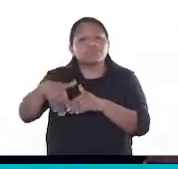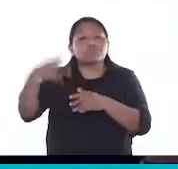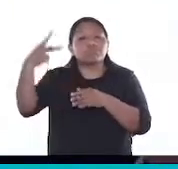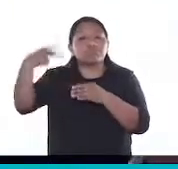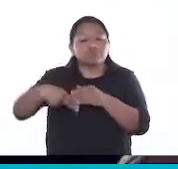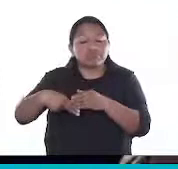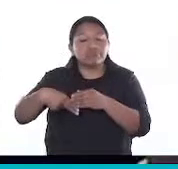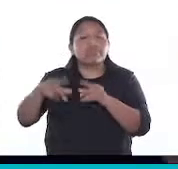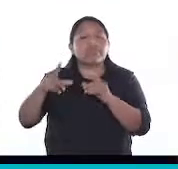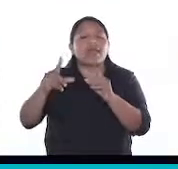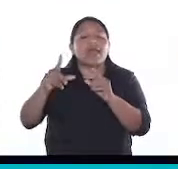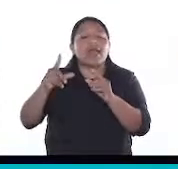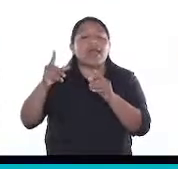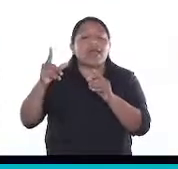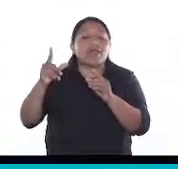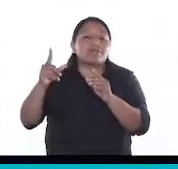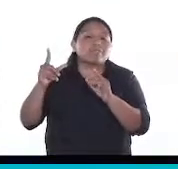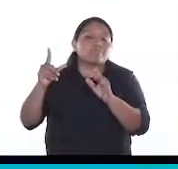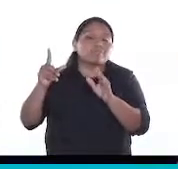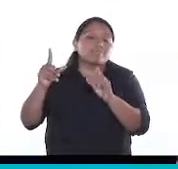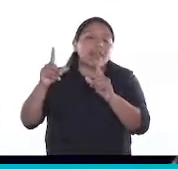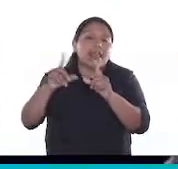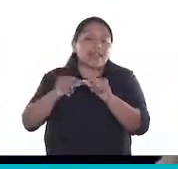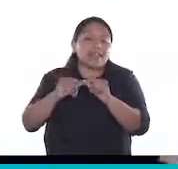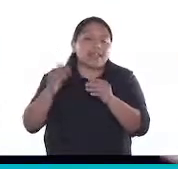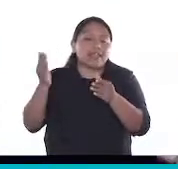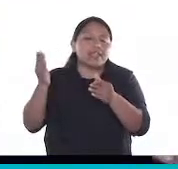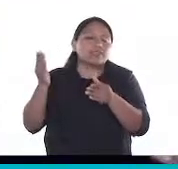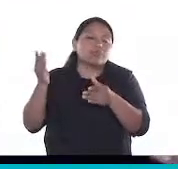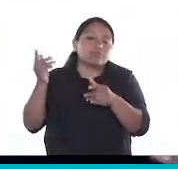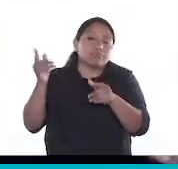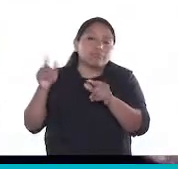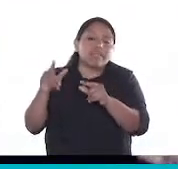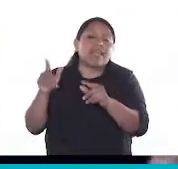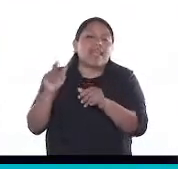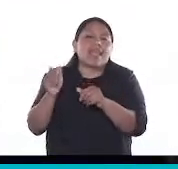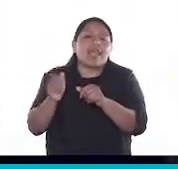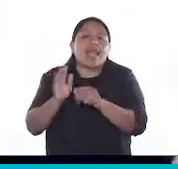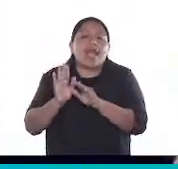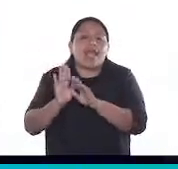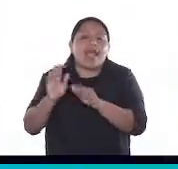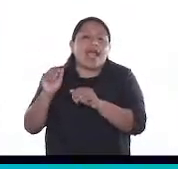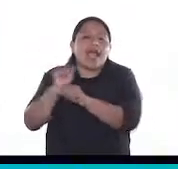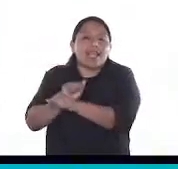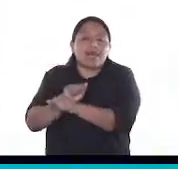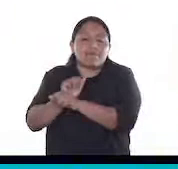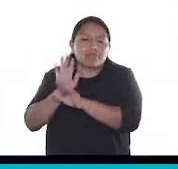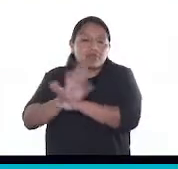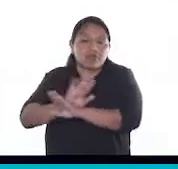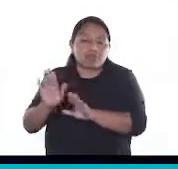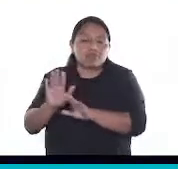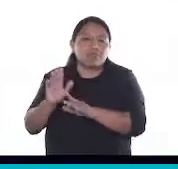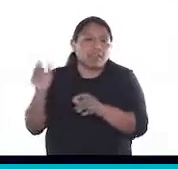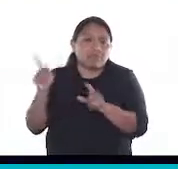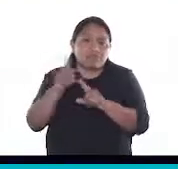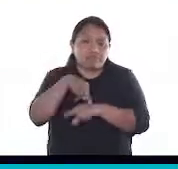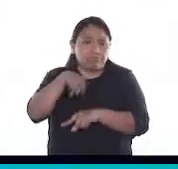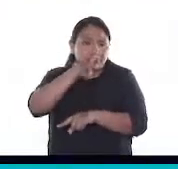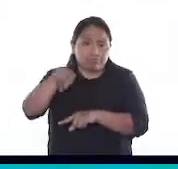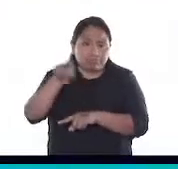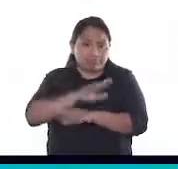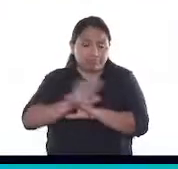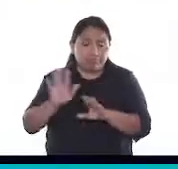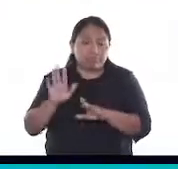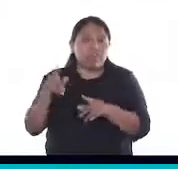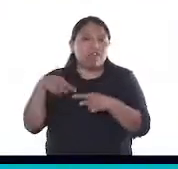decreto del aislamiento social obligatorio, ya había sido derogado. Y